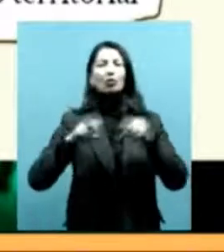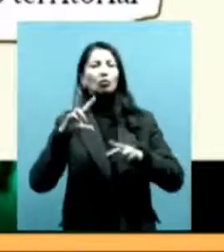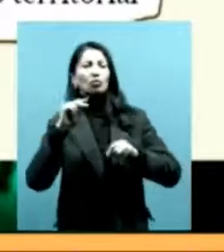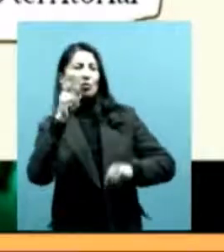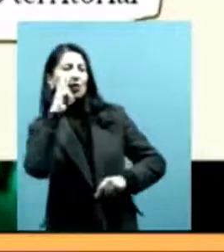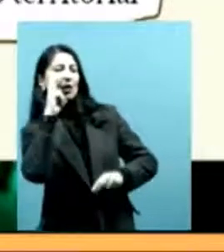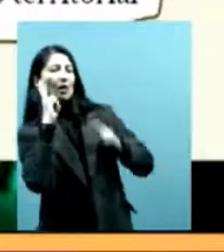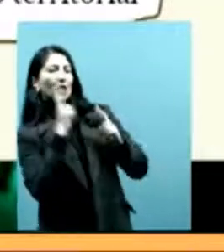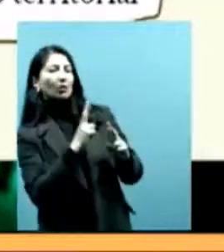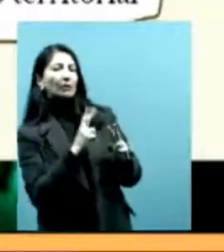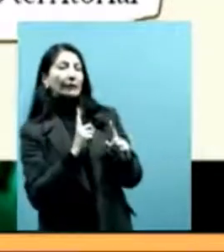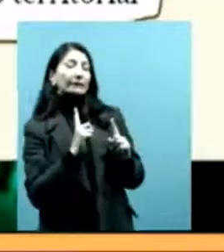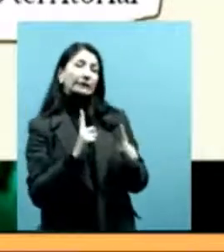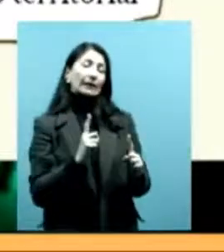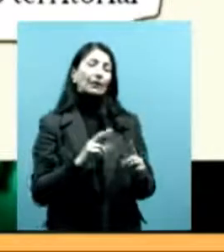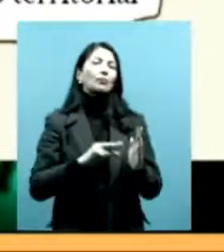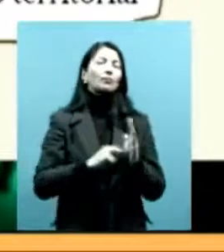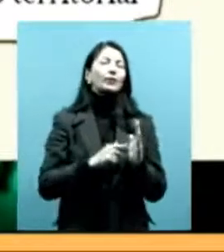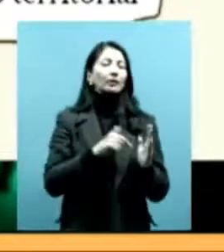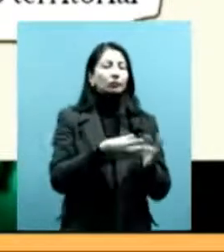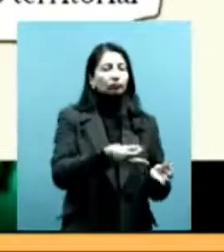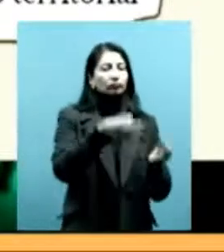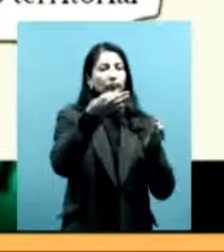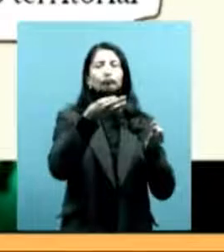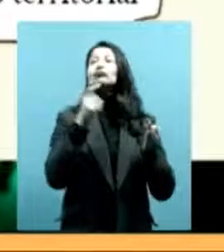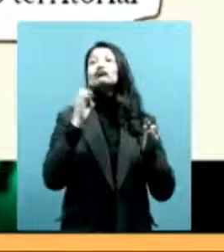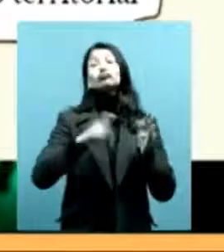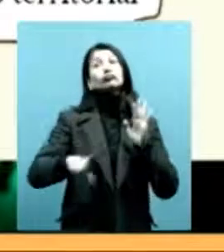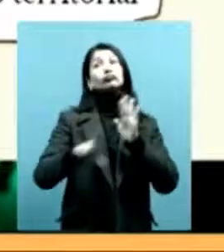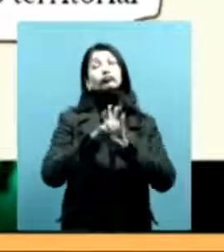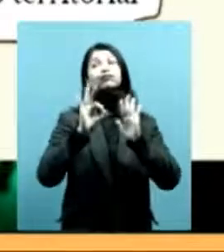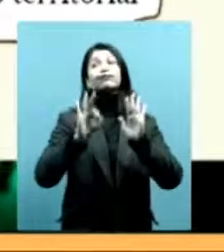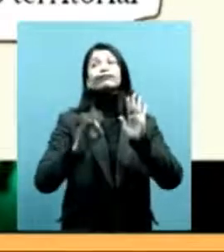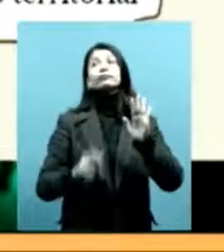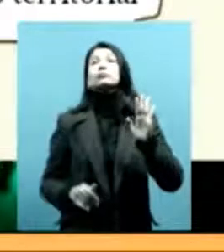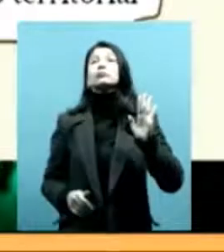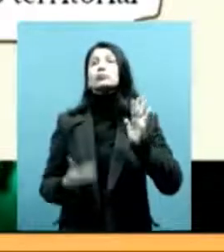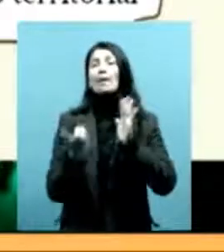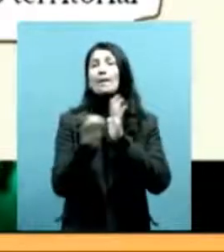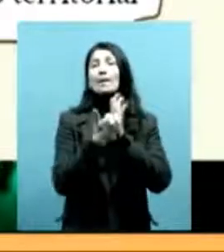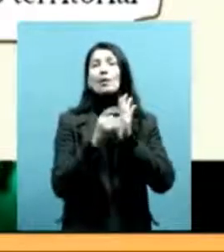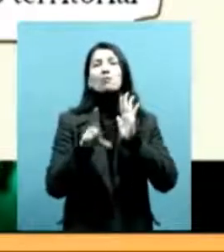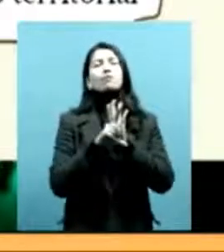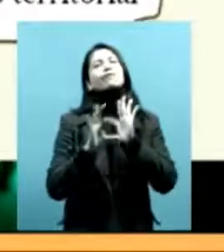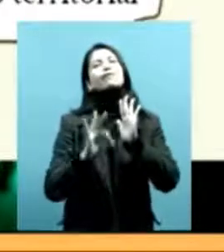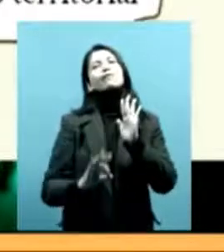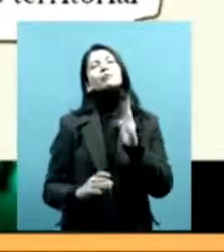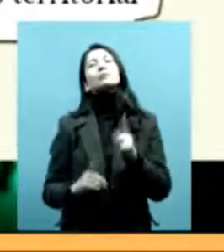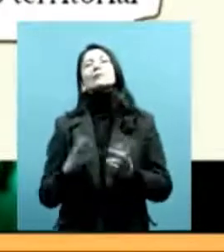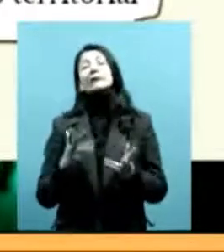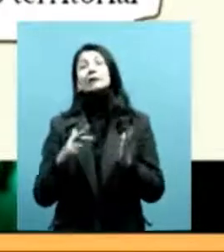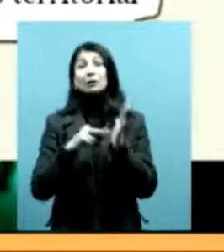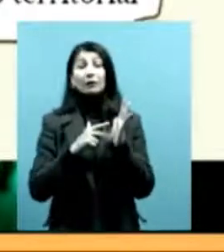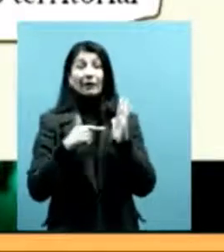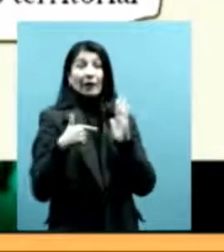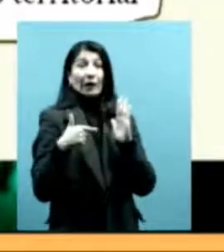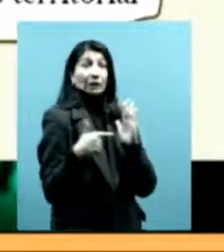Pero convertir eso en evidencia y certificar que esa ausencia es ilegítima. Ese sería el planteo. Para eso,